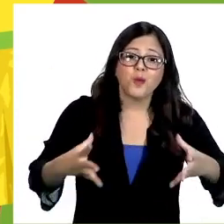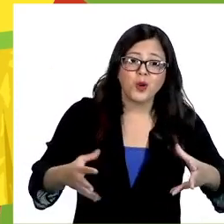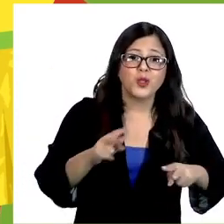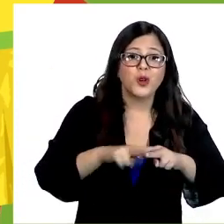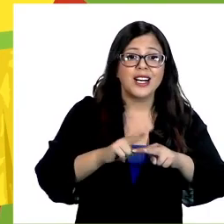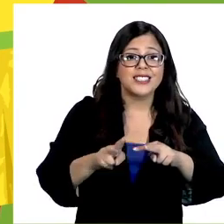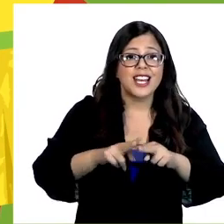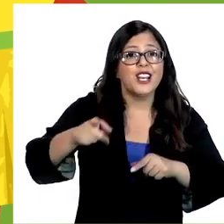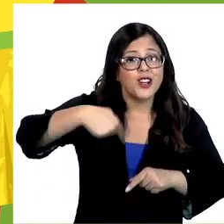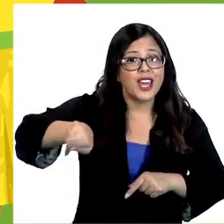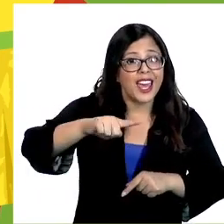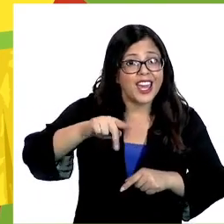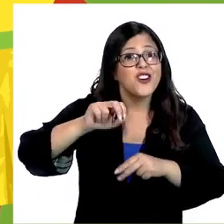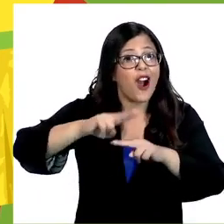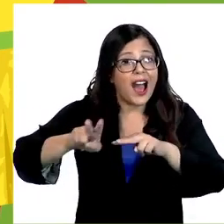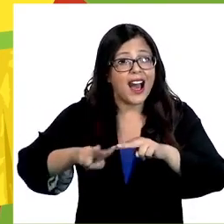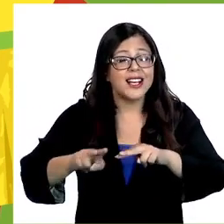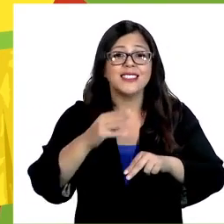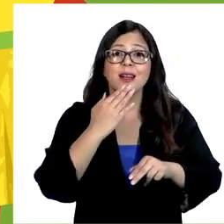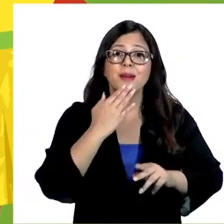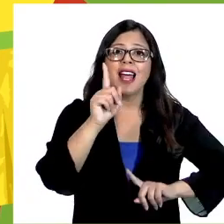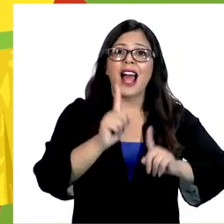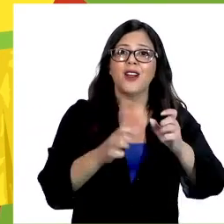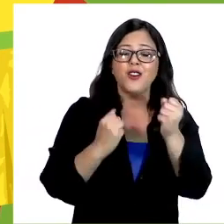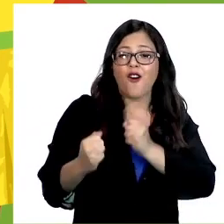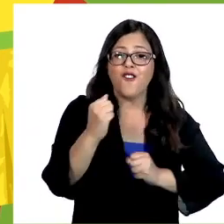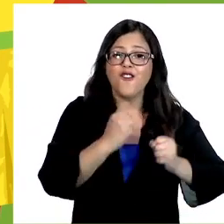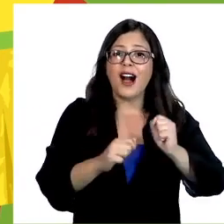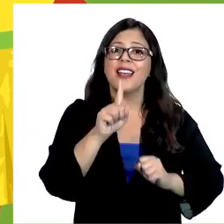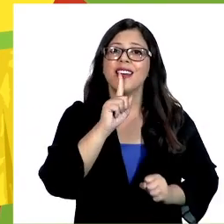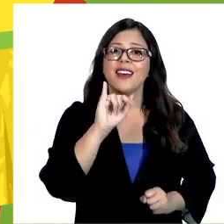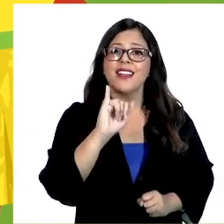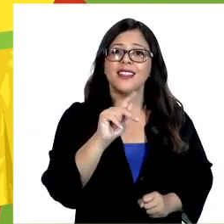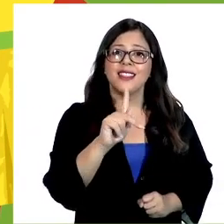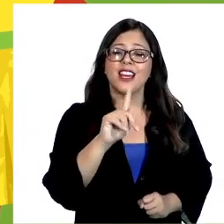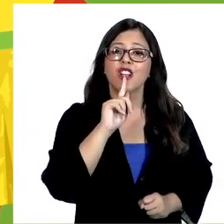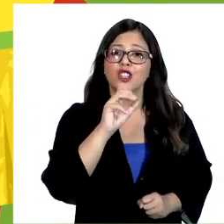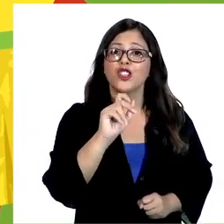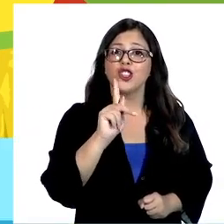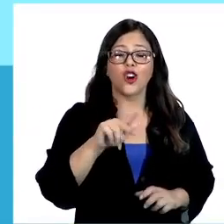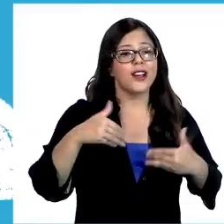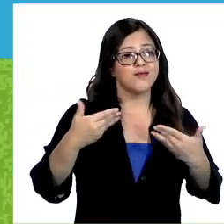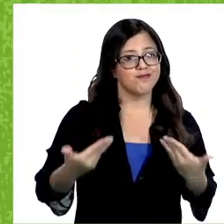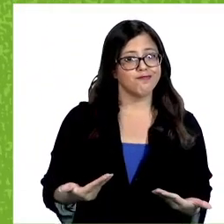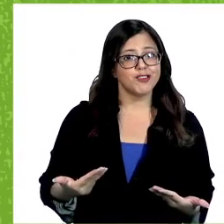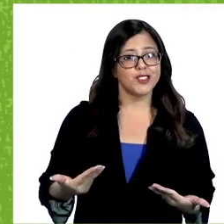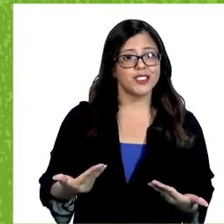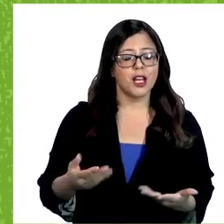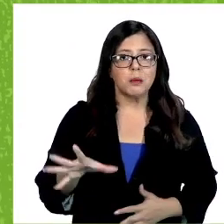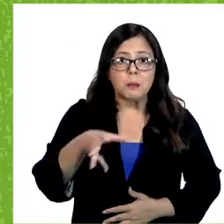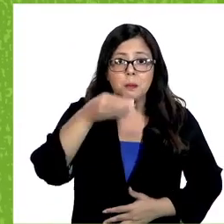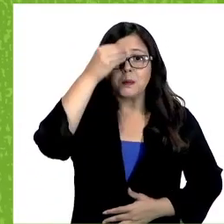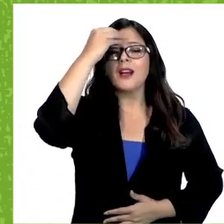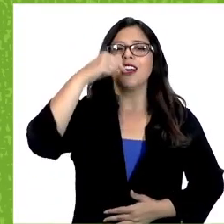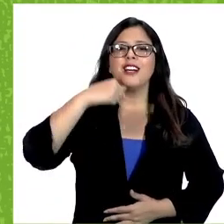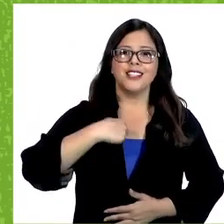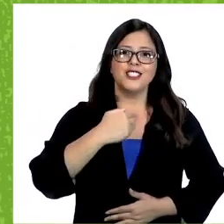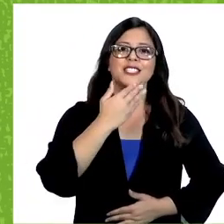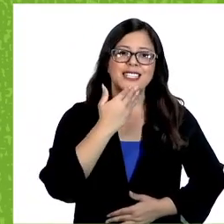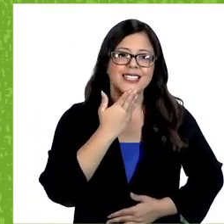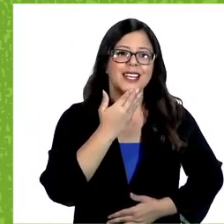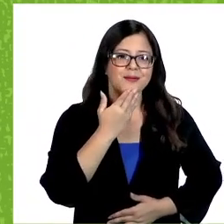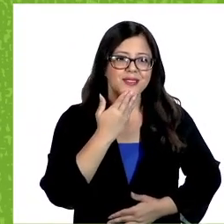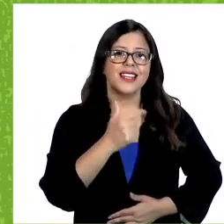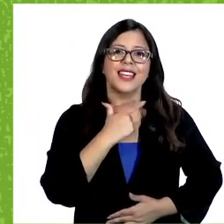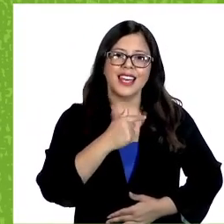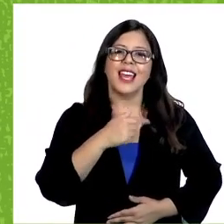gustaría mucho hacer lo que ellos hacen. Además de algunos bailes de TikTok, claro. Claro. Entonces, me di cuenta de